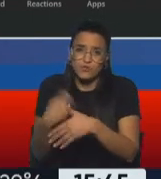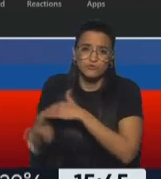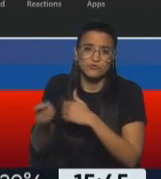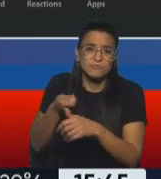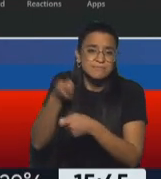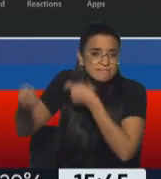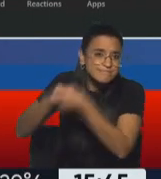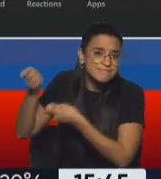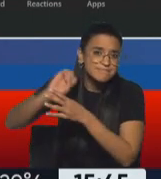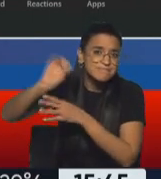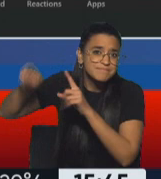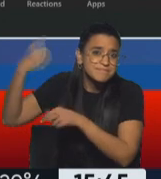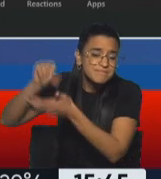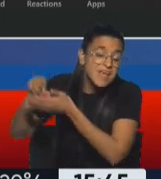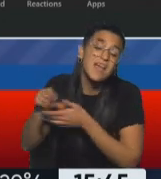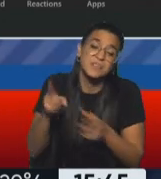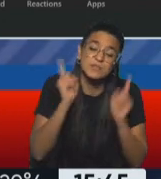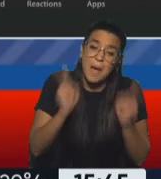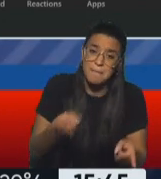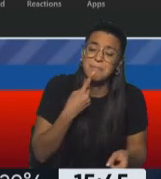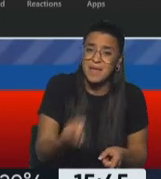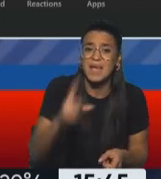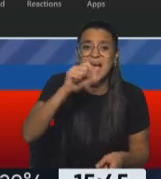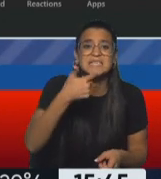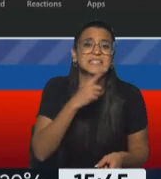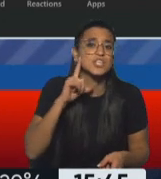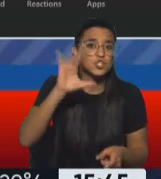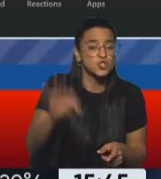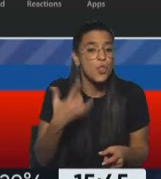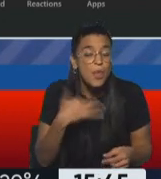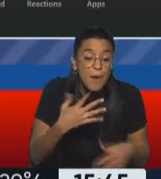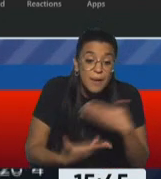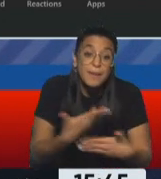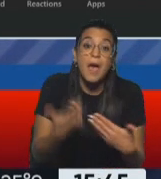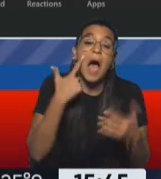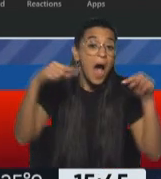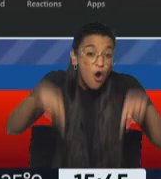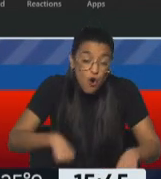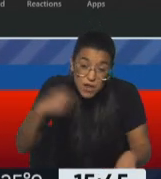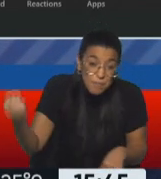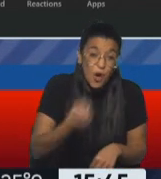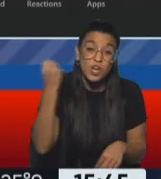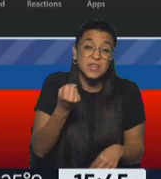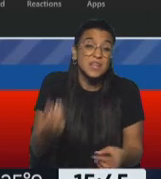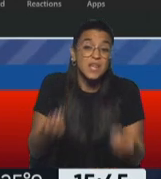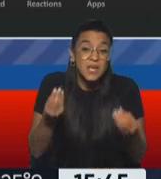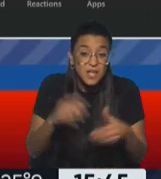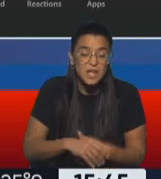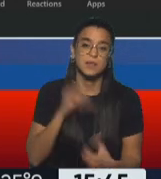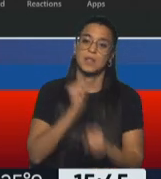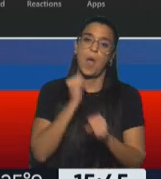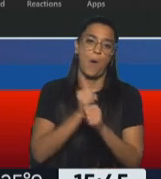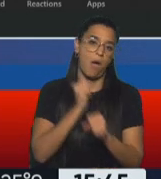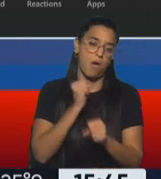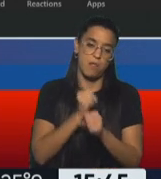eso también se tiene que enfrentar al presidente Pedro Castillo. Yo creo que ahora lo fundamental es trabajar,